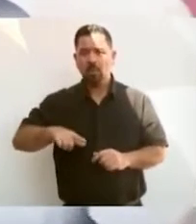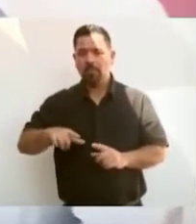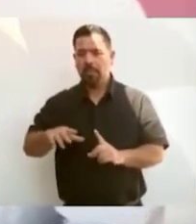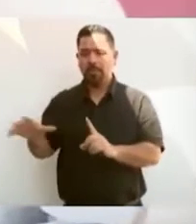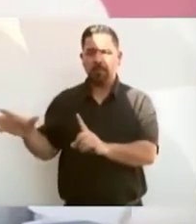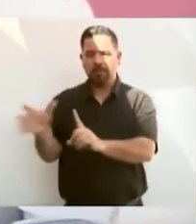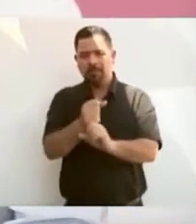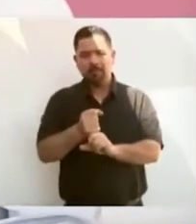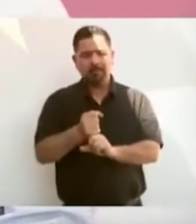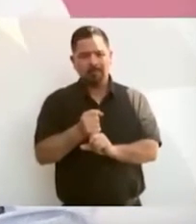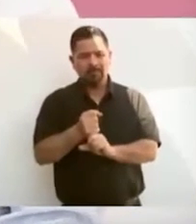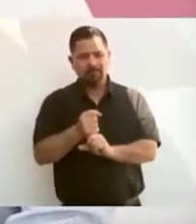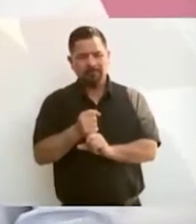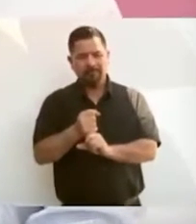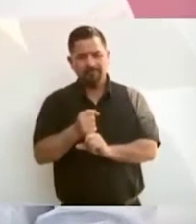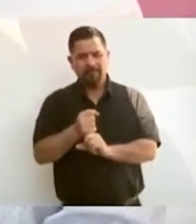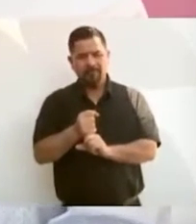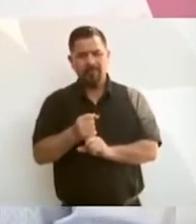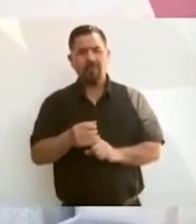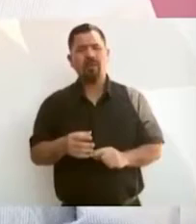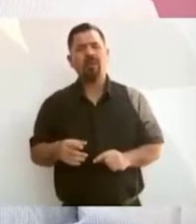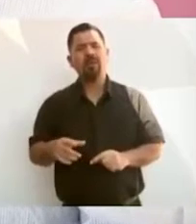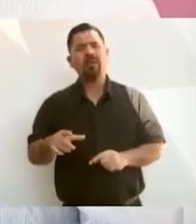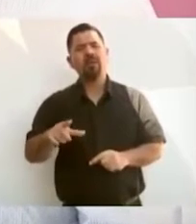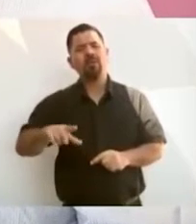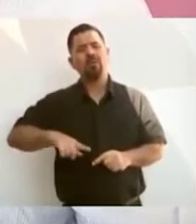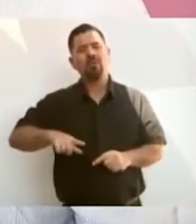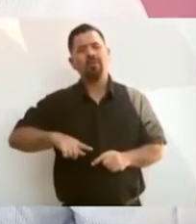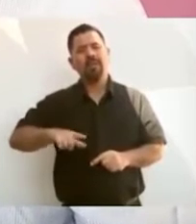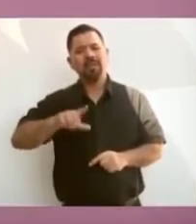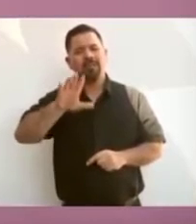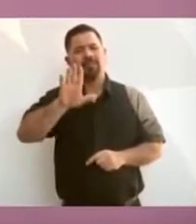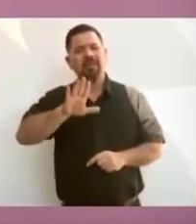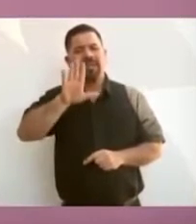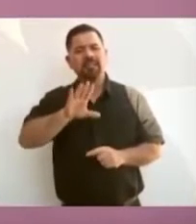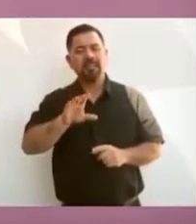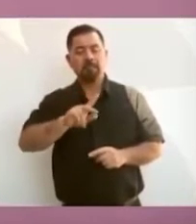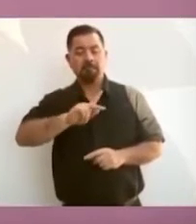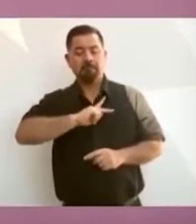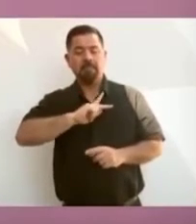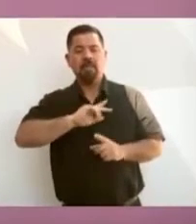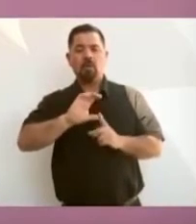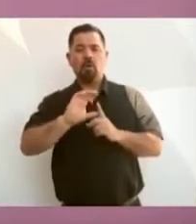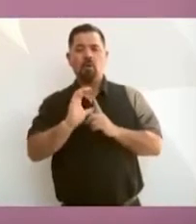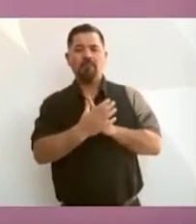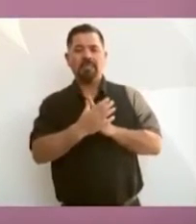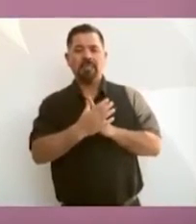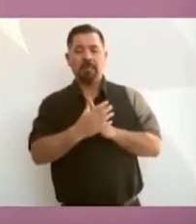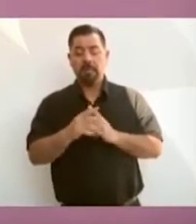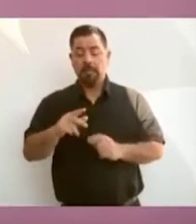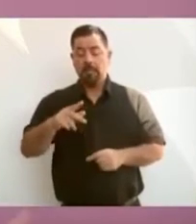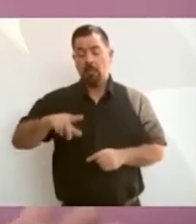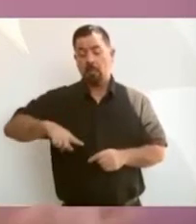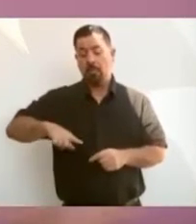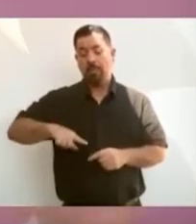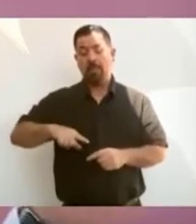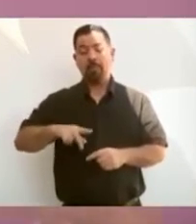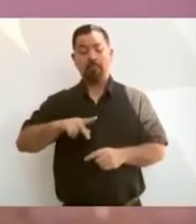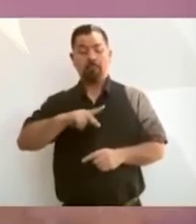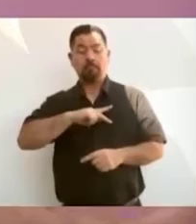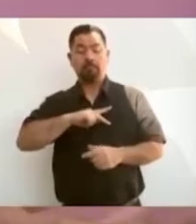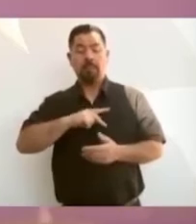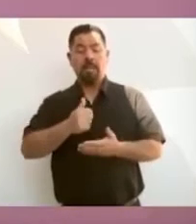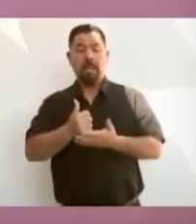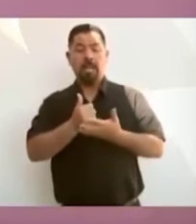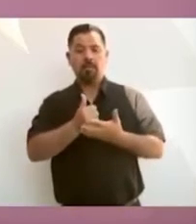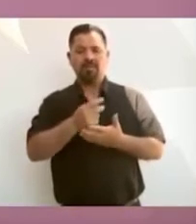el gobierno estaba convertido en un comité al servicio de ese